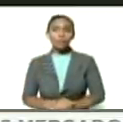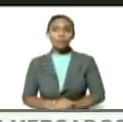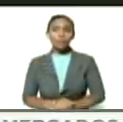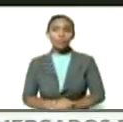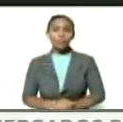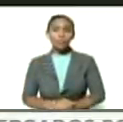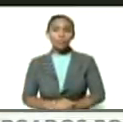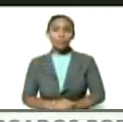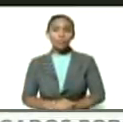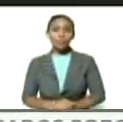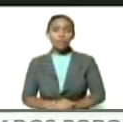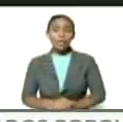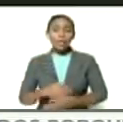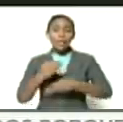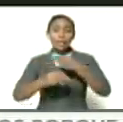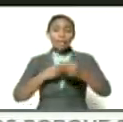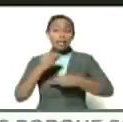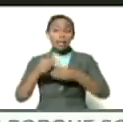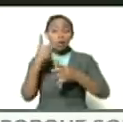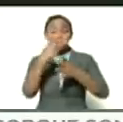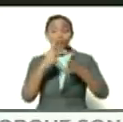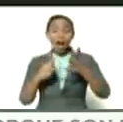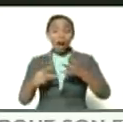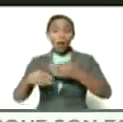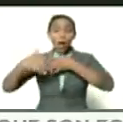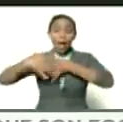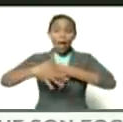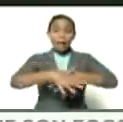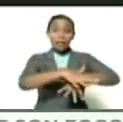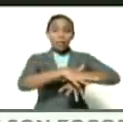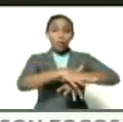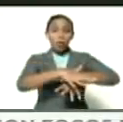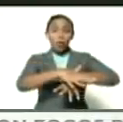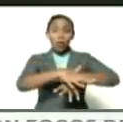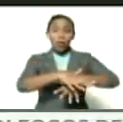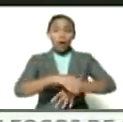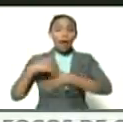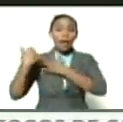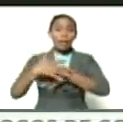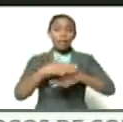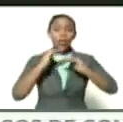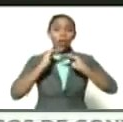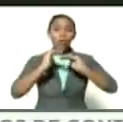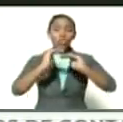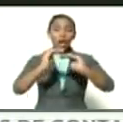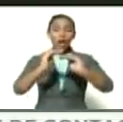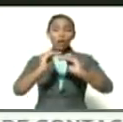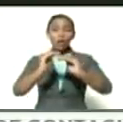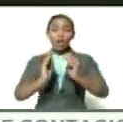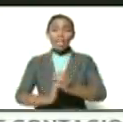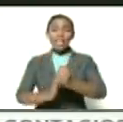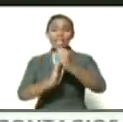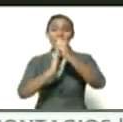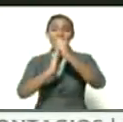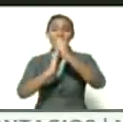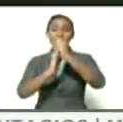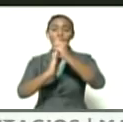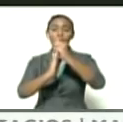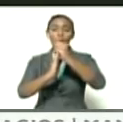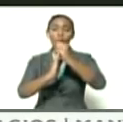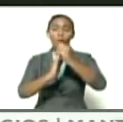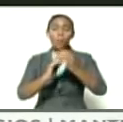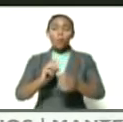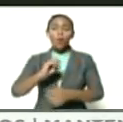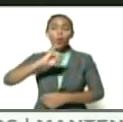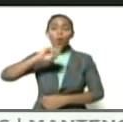y se conformaron varios ejércitos el ejército de los llanos conducido por José